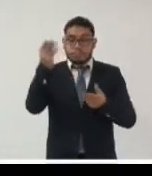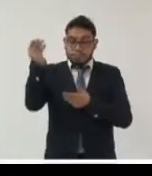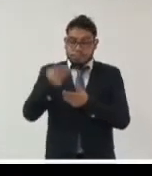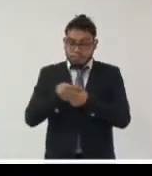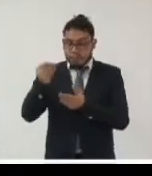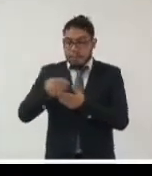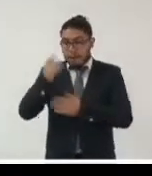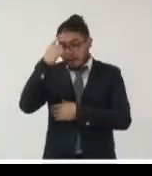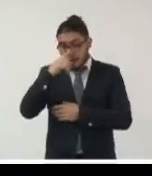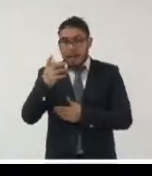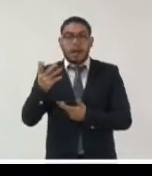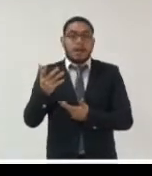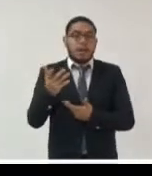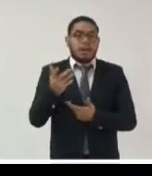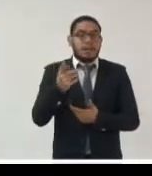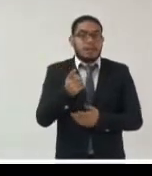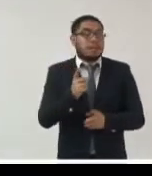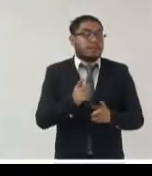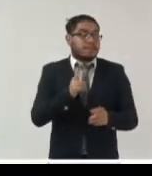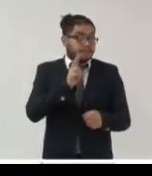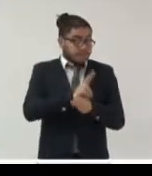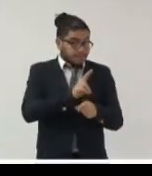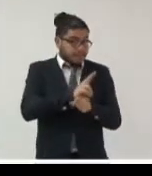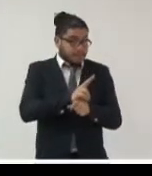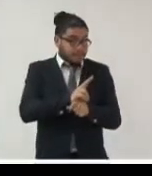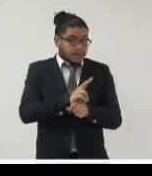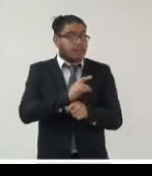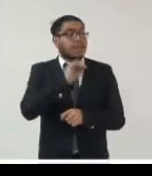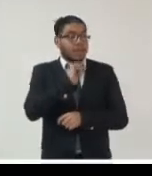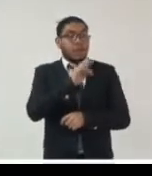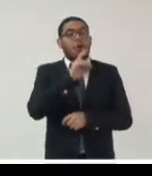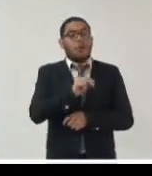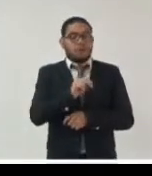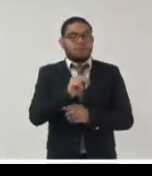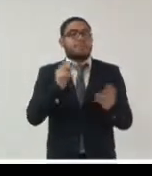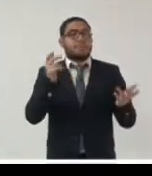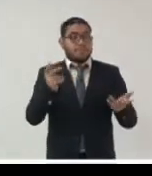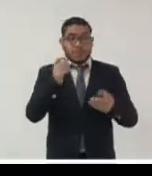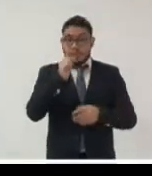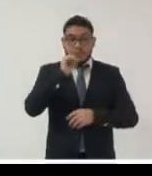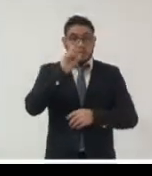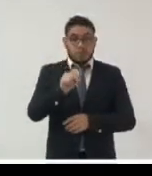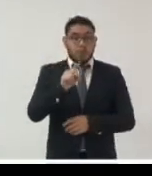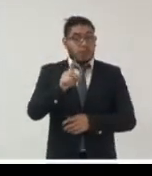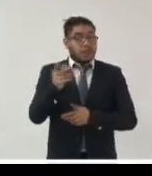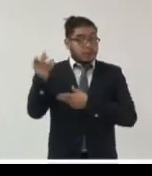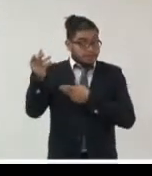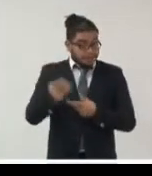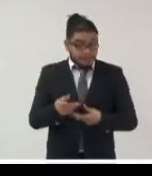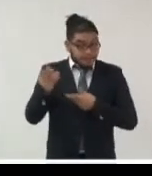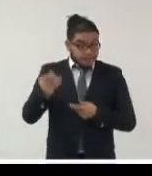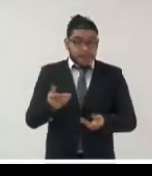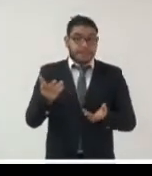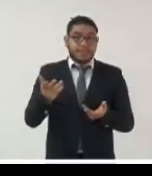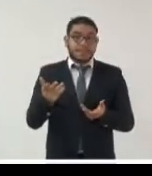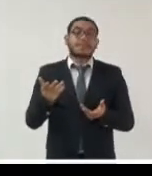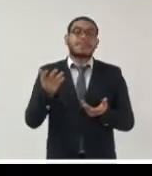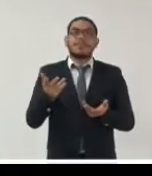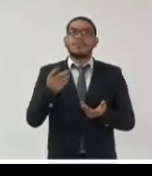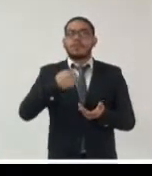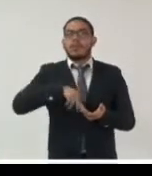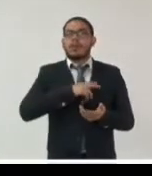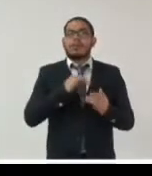custodia los documentos digitales sí o no si no están recibiendo esto quiere decir que nosotros